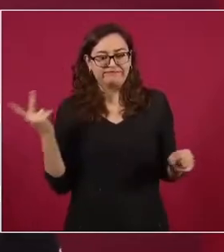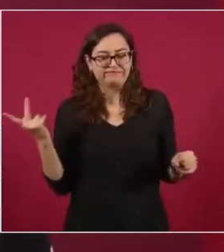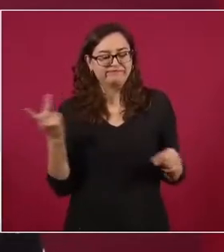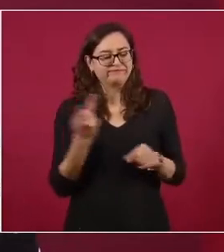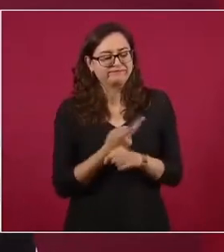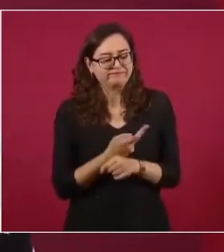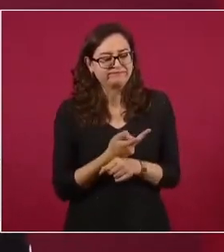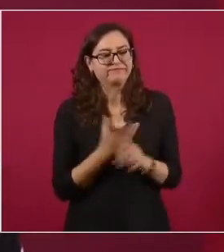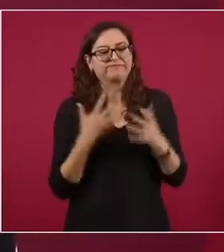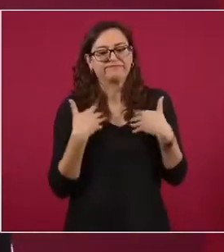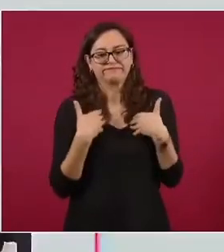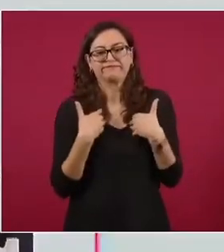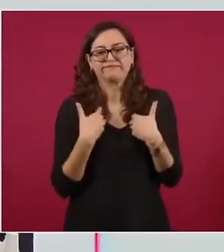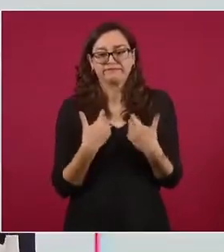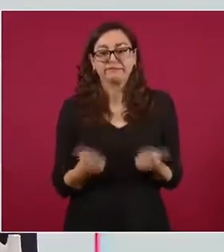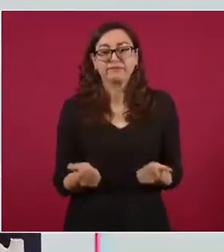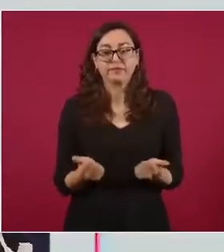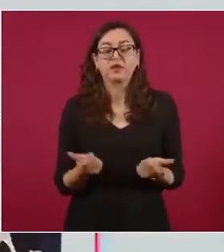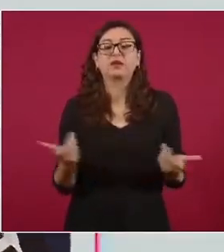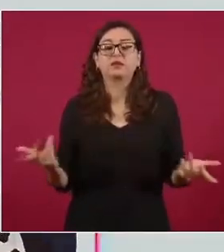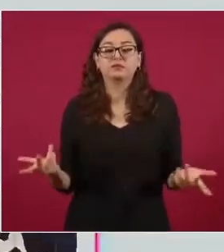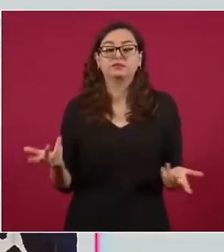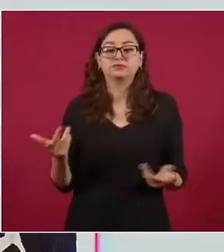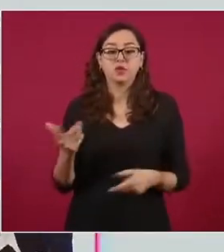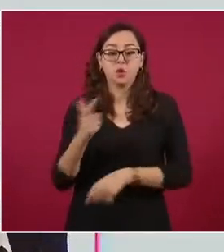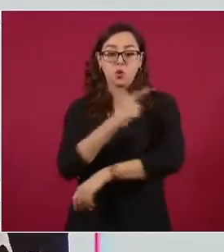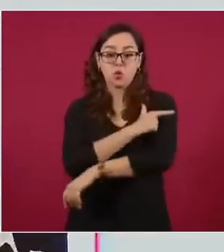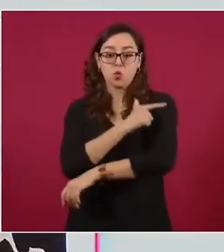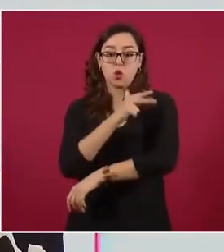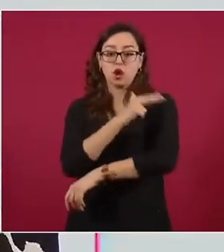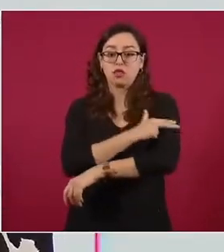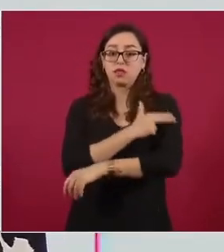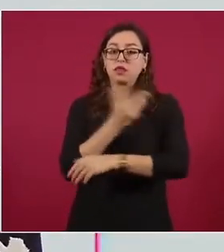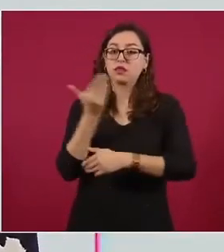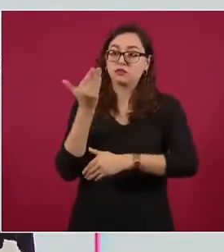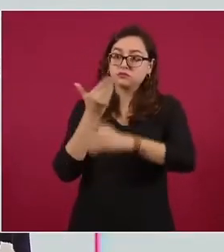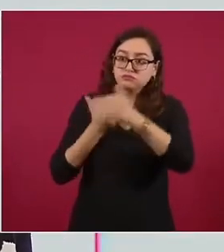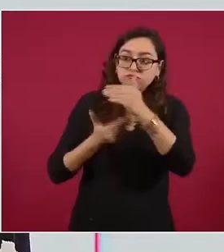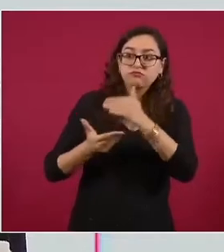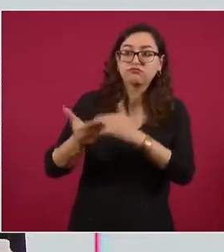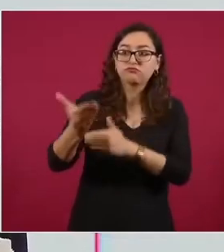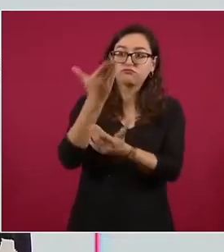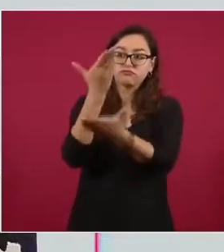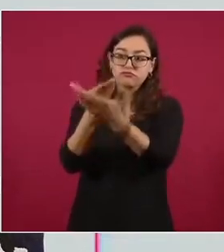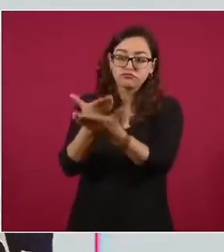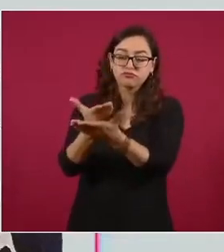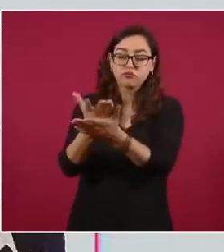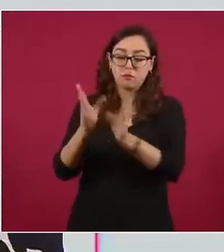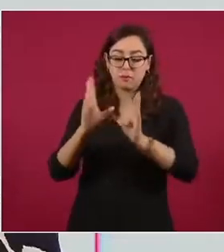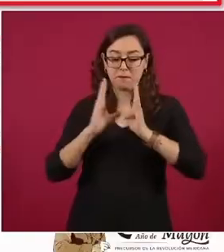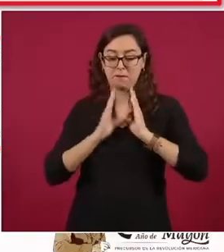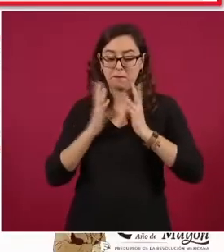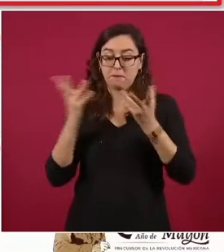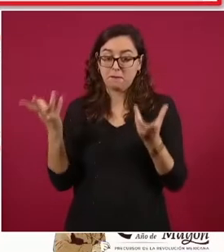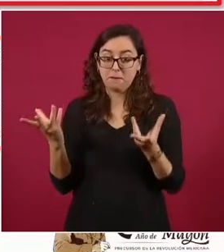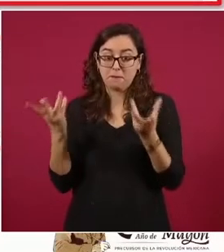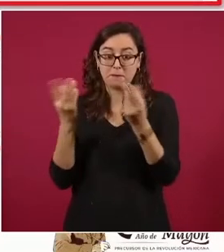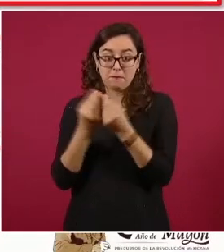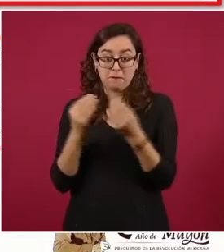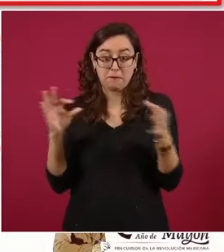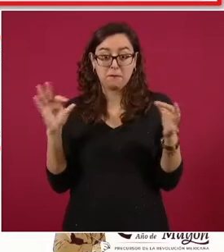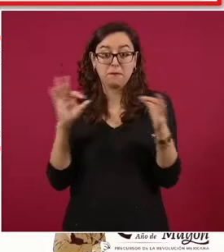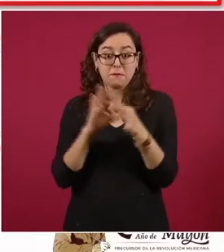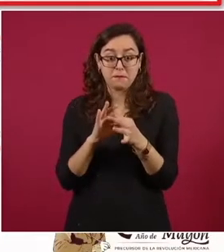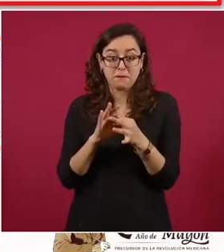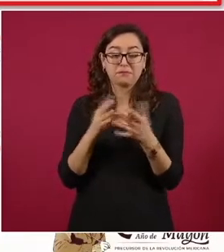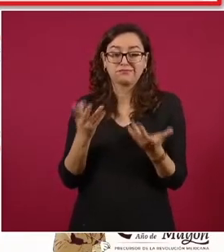Andrés Manuel López Obrador para que la Guardia Nacional pasara a formar parte de la Secretaría de